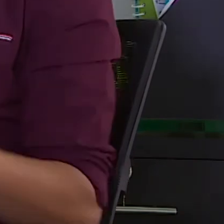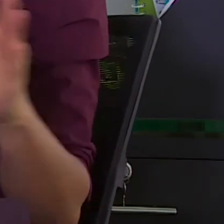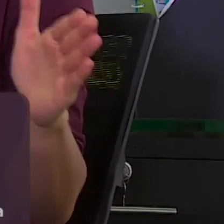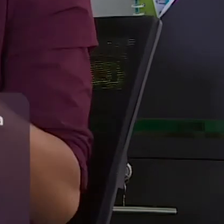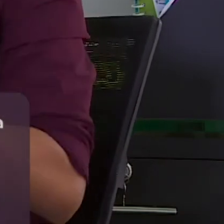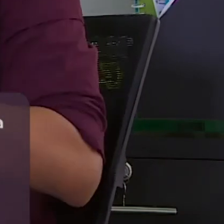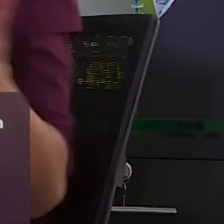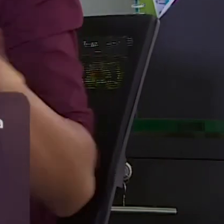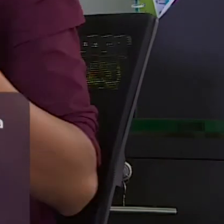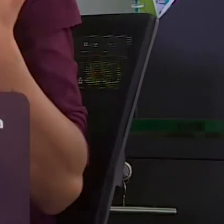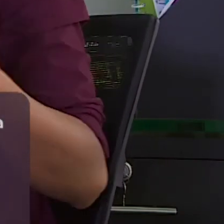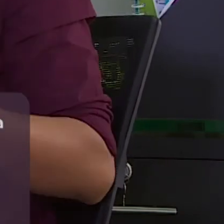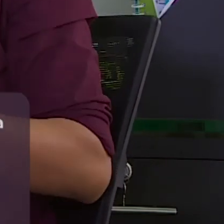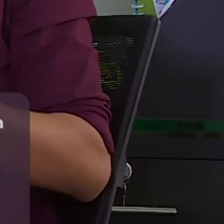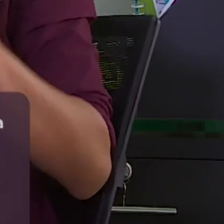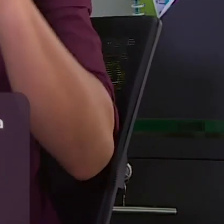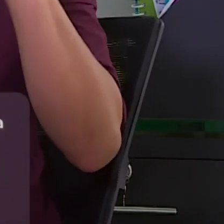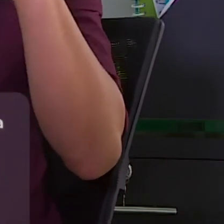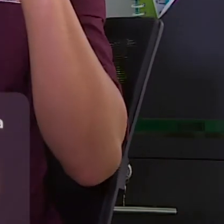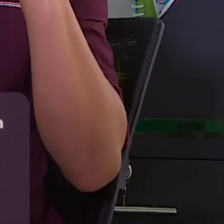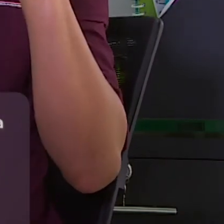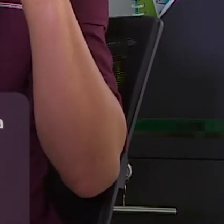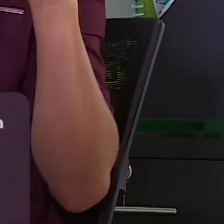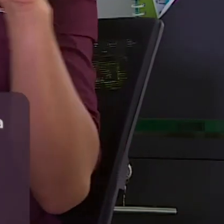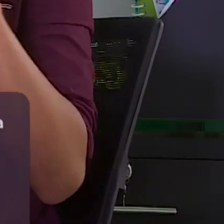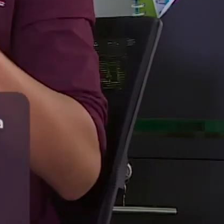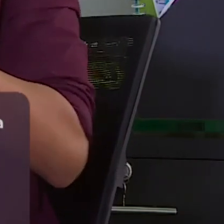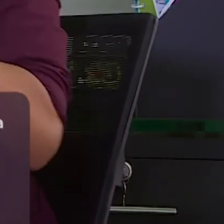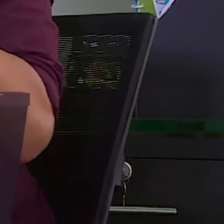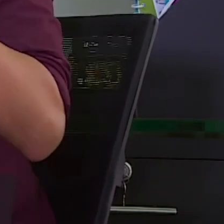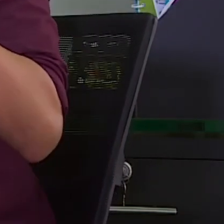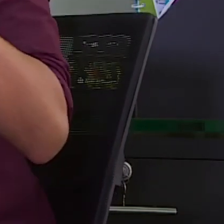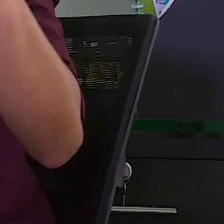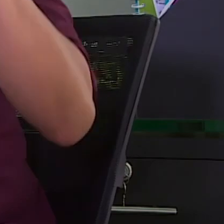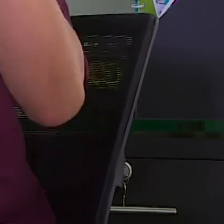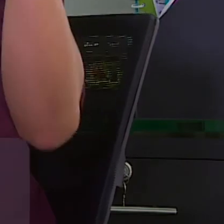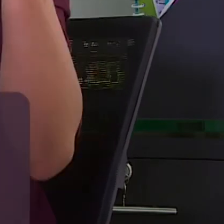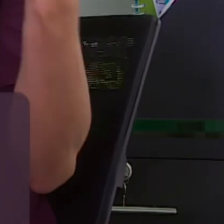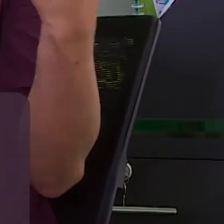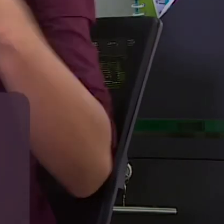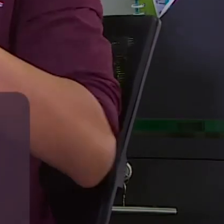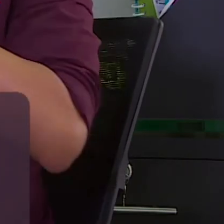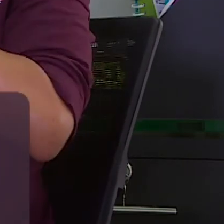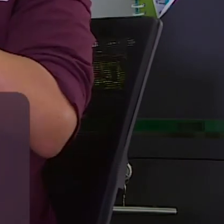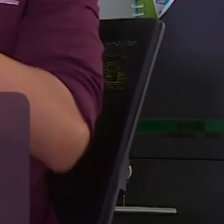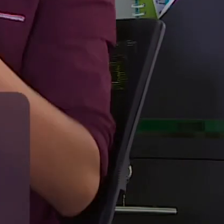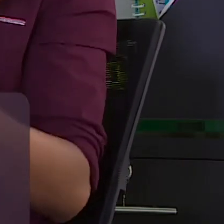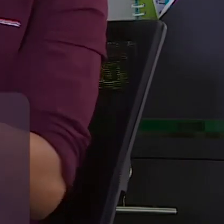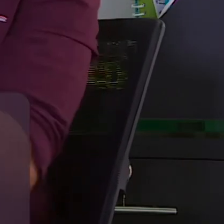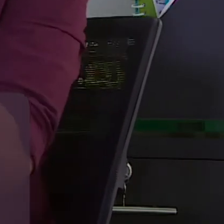con esto llegamos al final de dos capítulos acerca de la ficción en la televisión pública